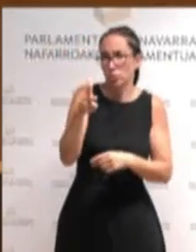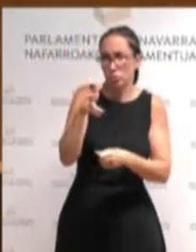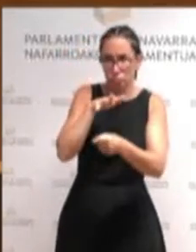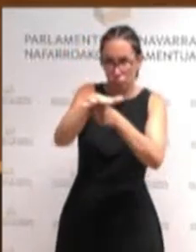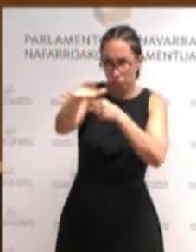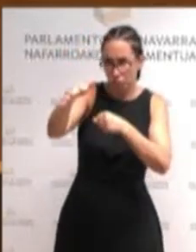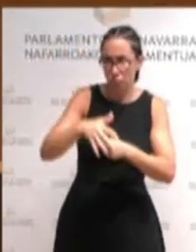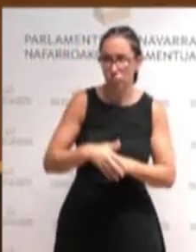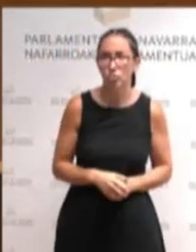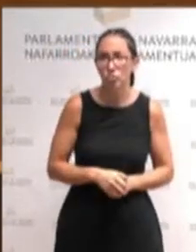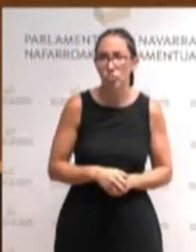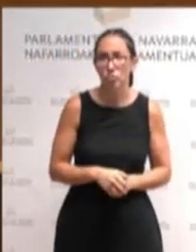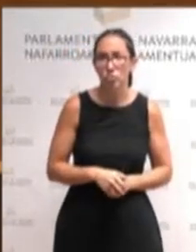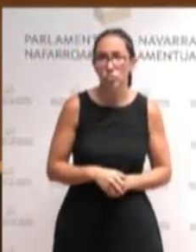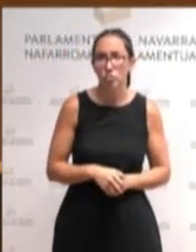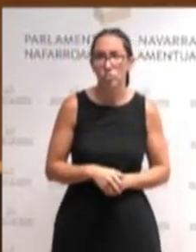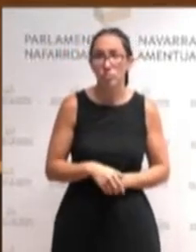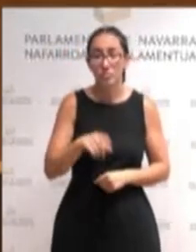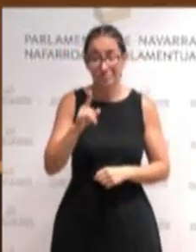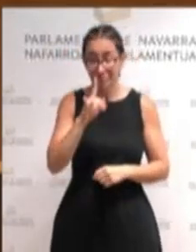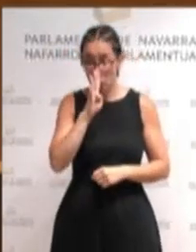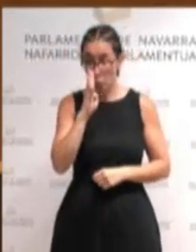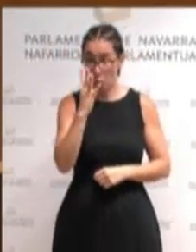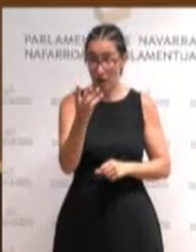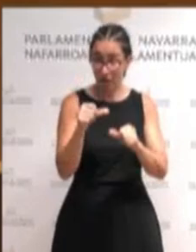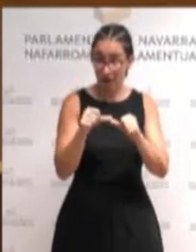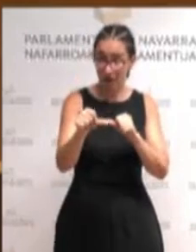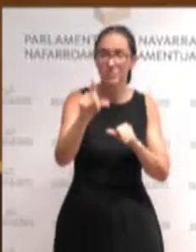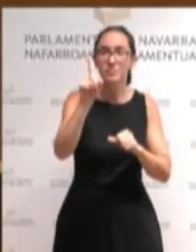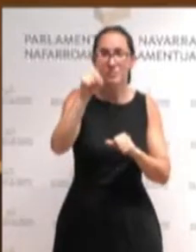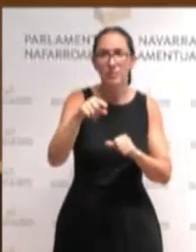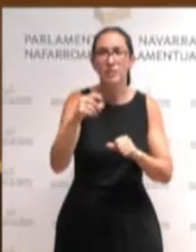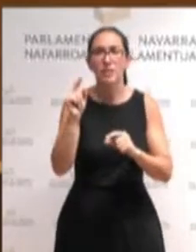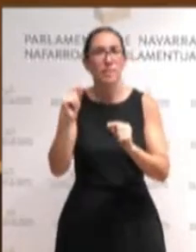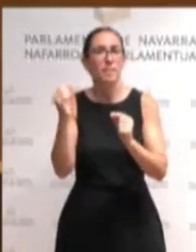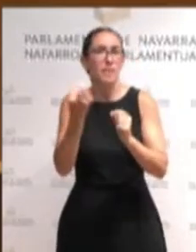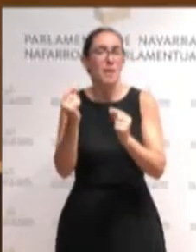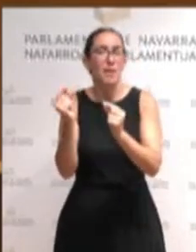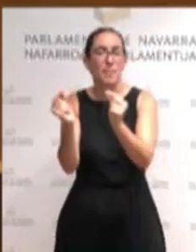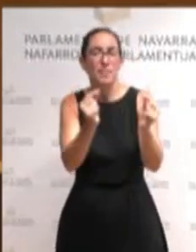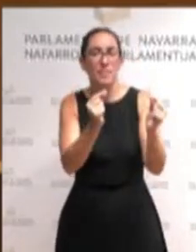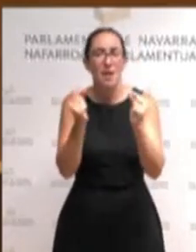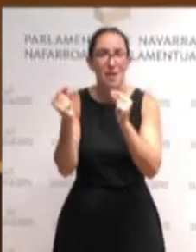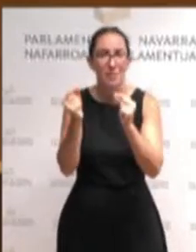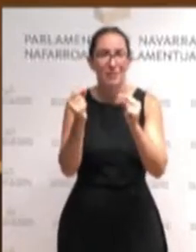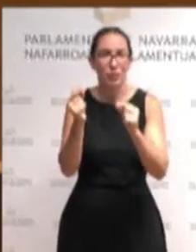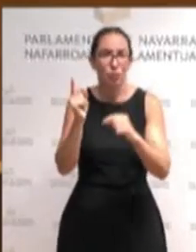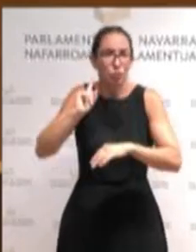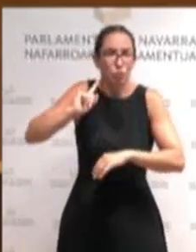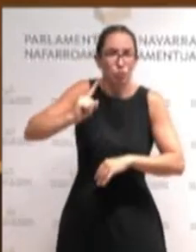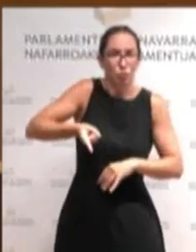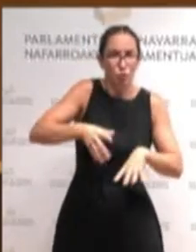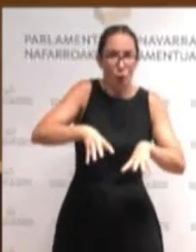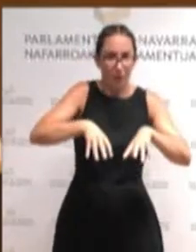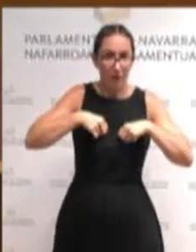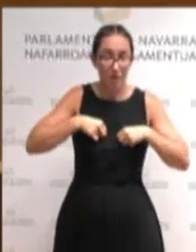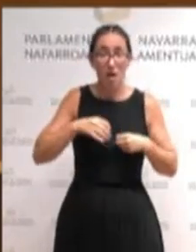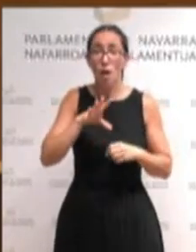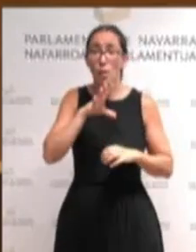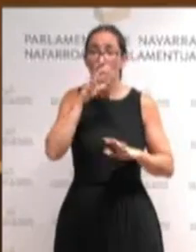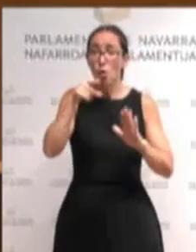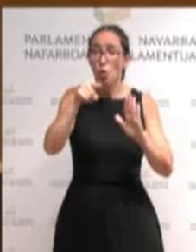la de abordar el debate sobre la soberanía que necesita Navarra. Porque los fueros, el régimen foral,